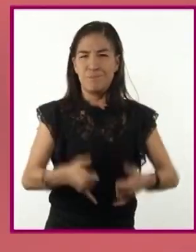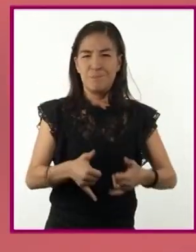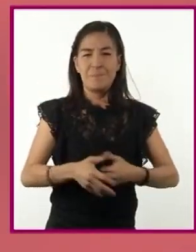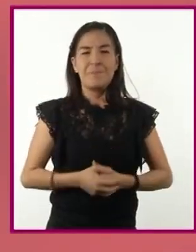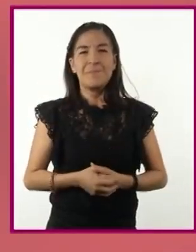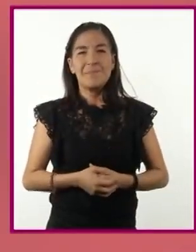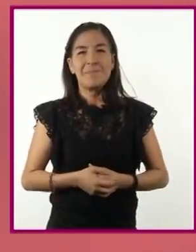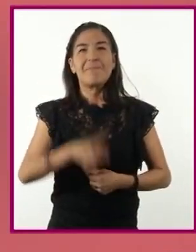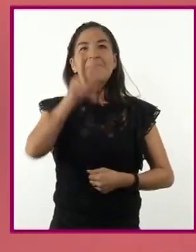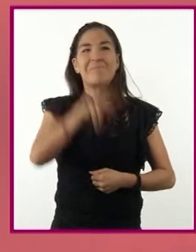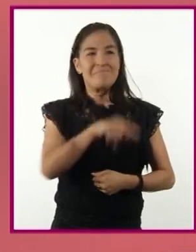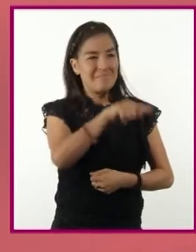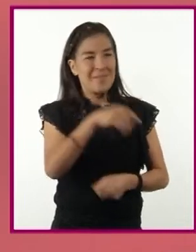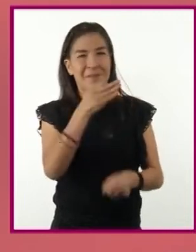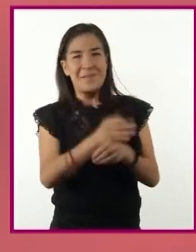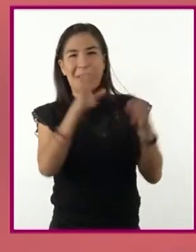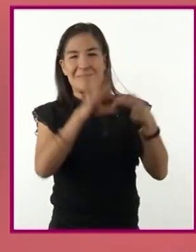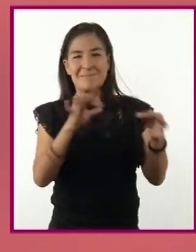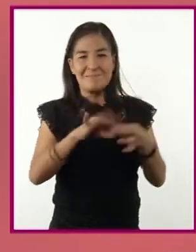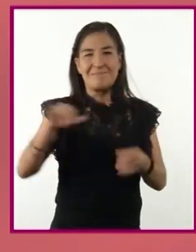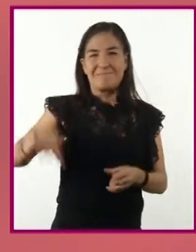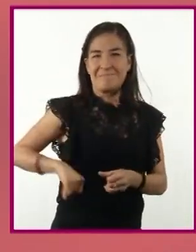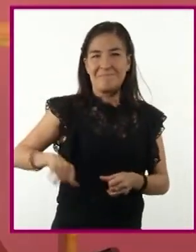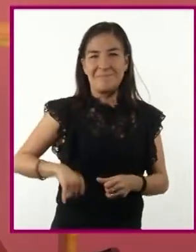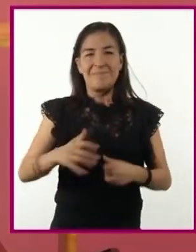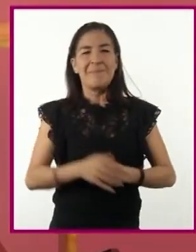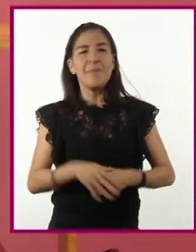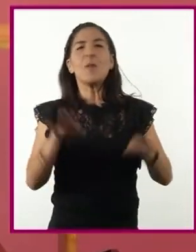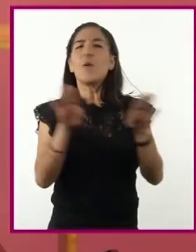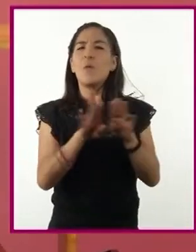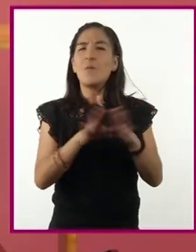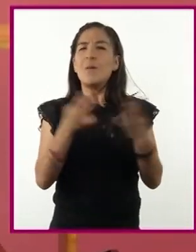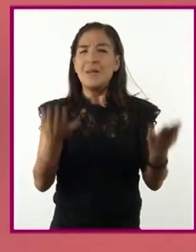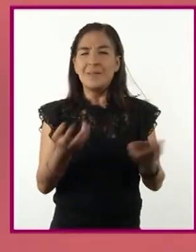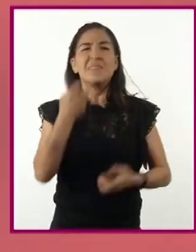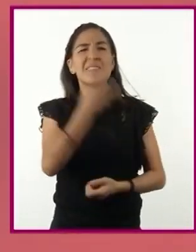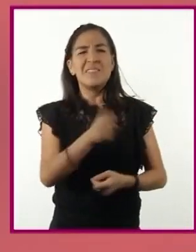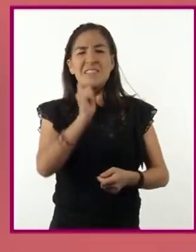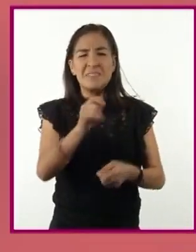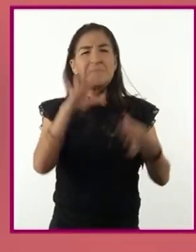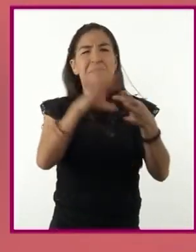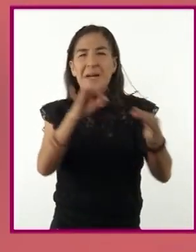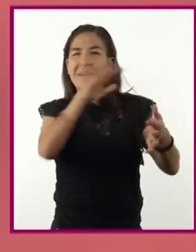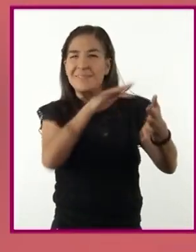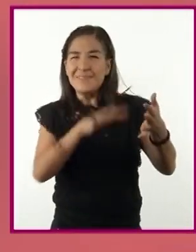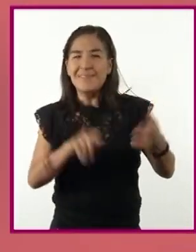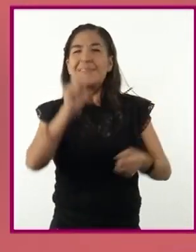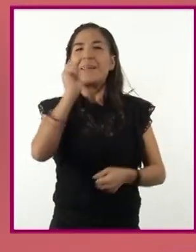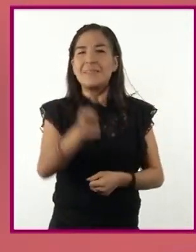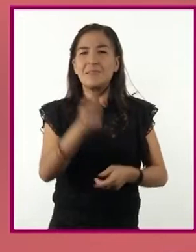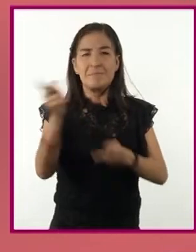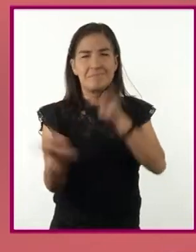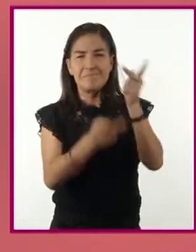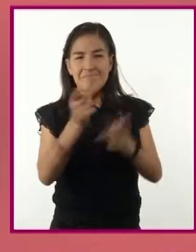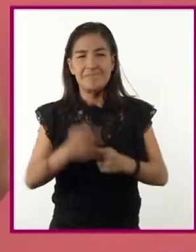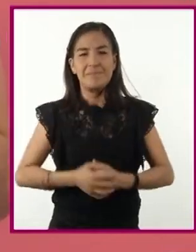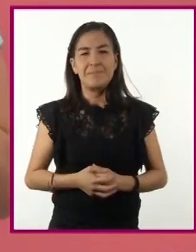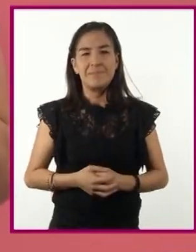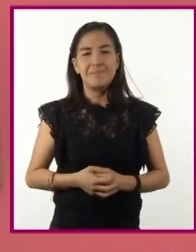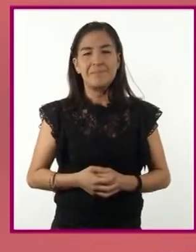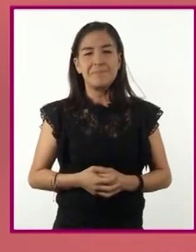interesante, profesora! Por cierto, leí un estudio donde se plantea la interrogante de